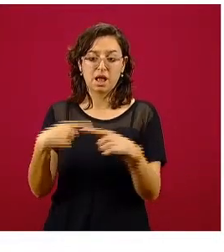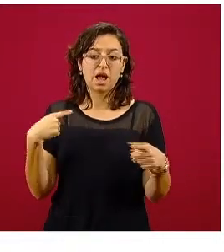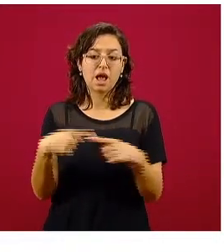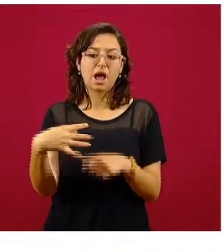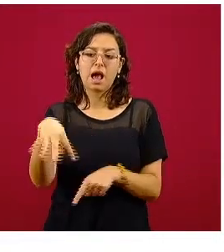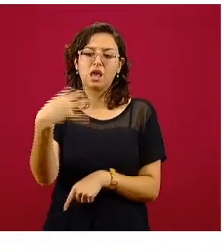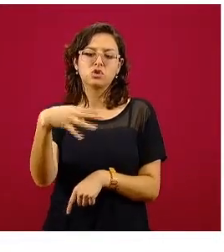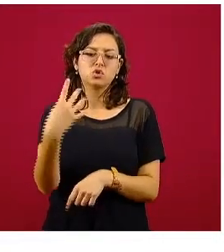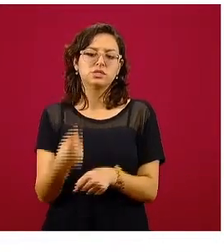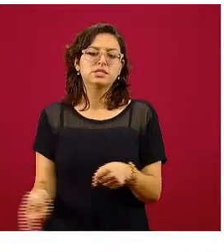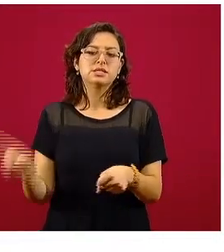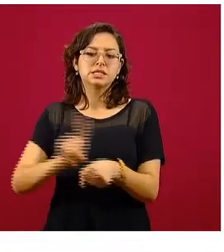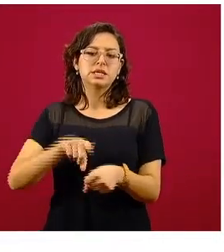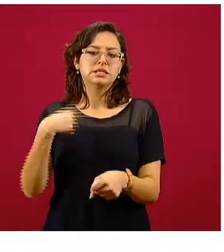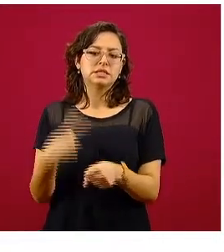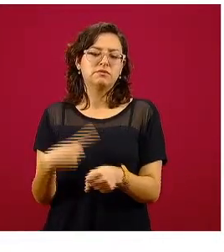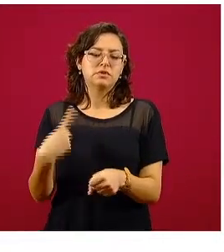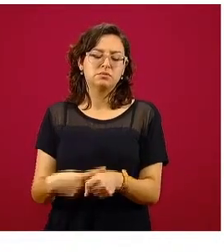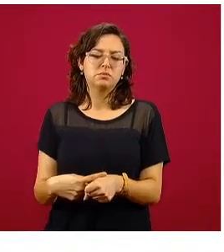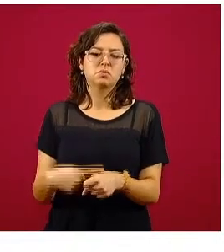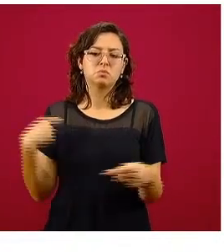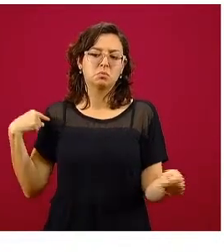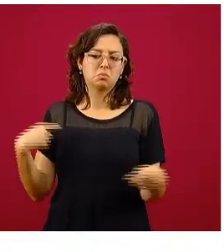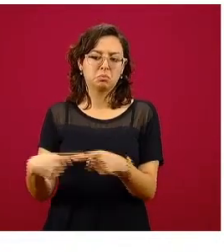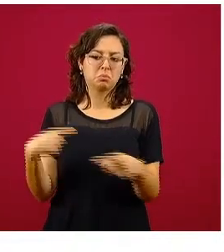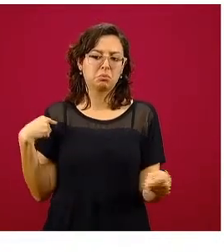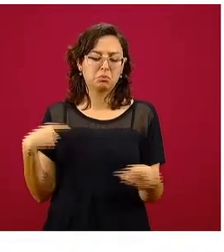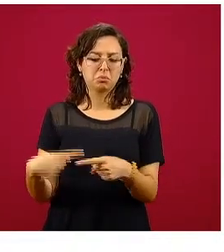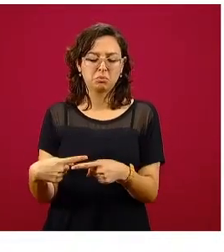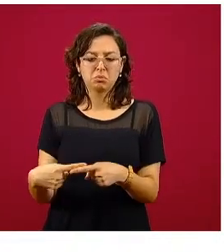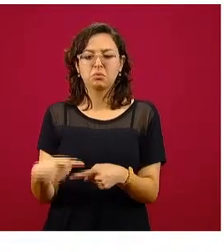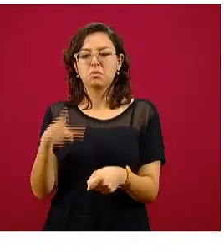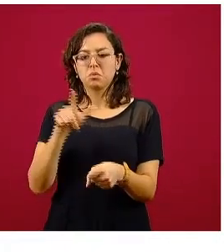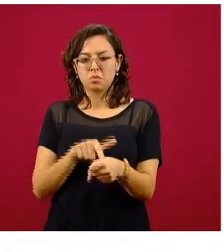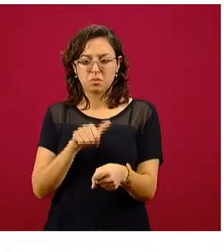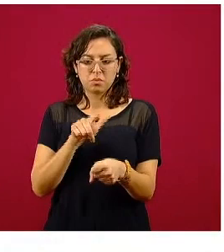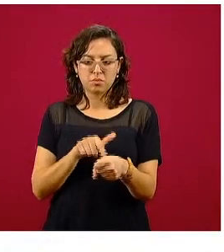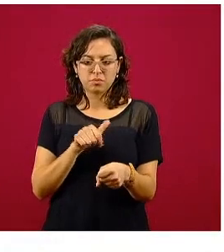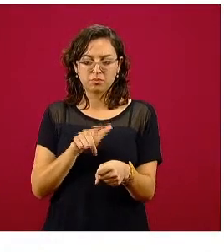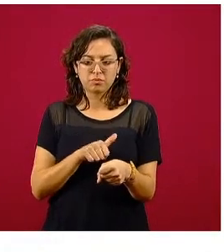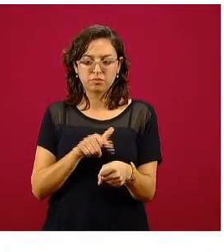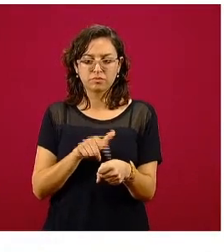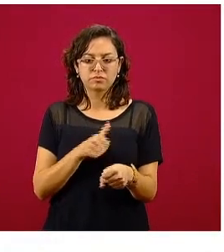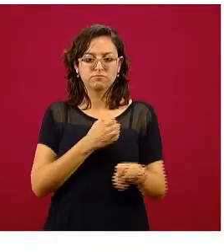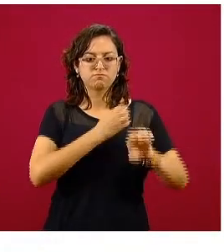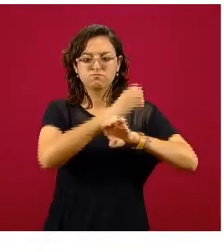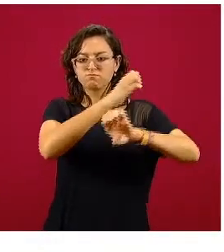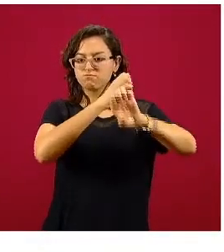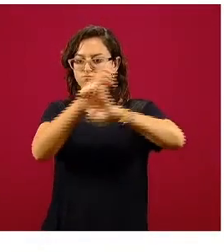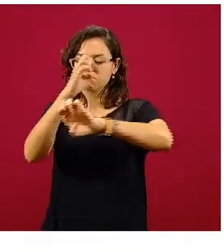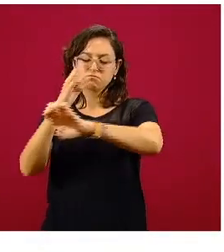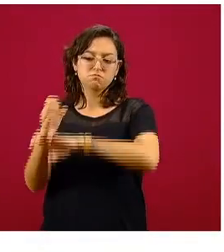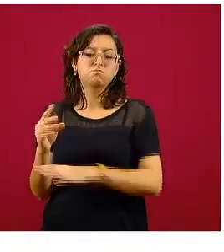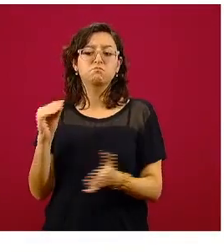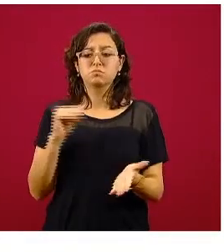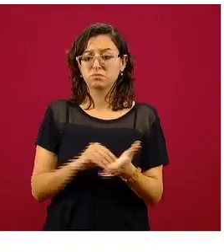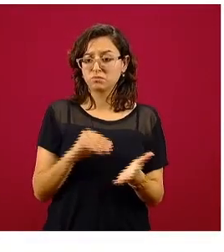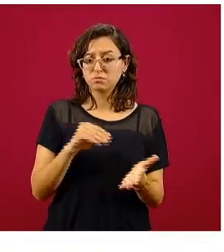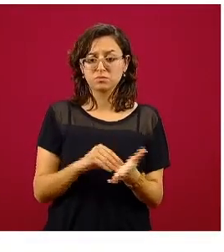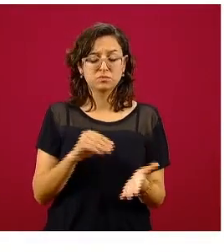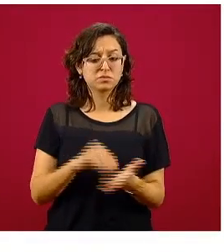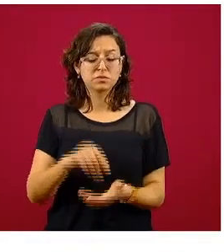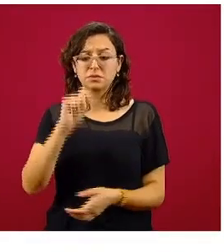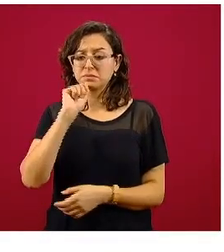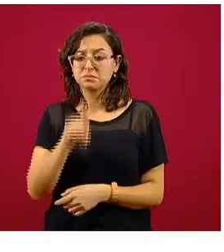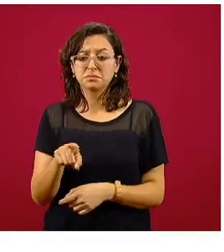decir, la epidemia activa en México. Vemos que más o menos los colores para las entidades federativas se han mantenido también estables